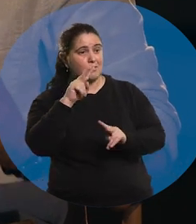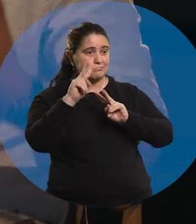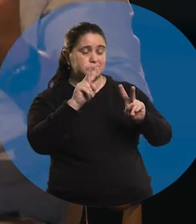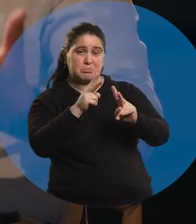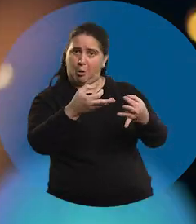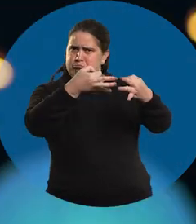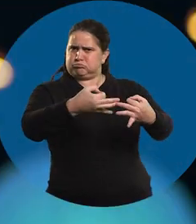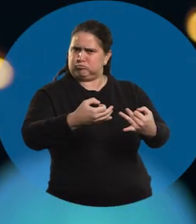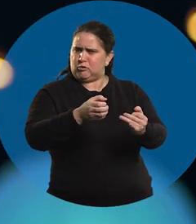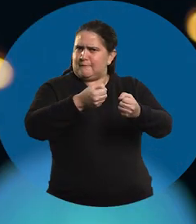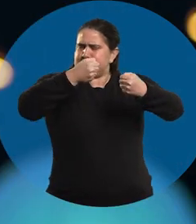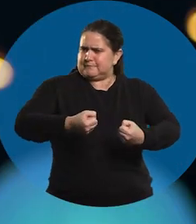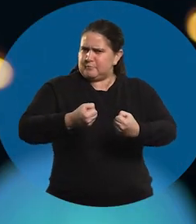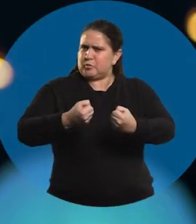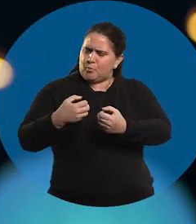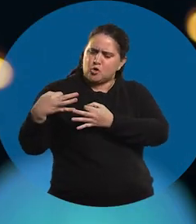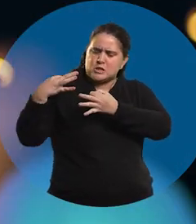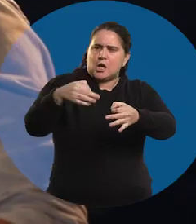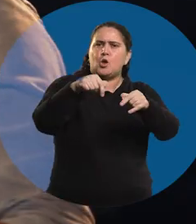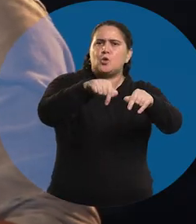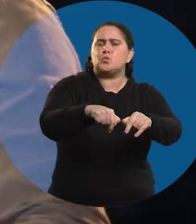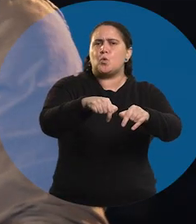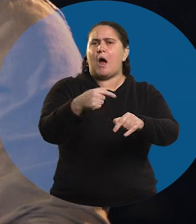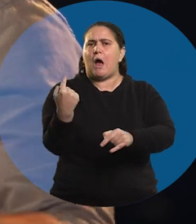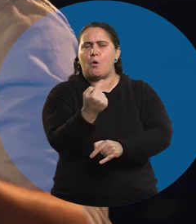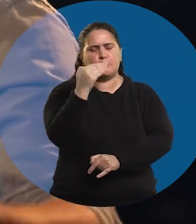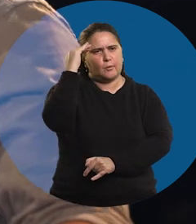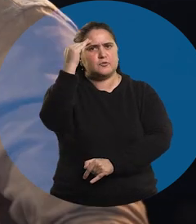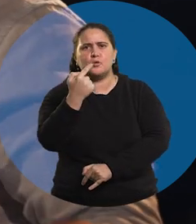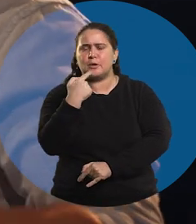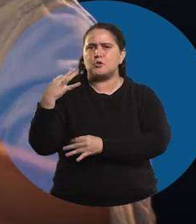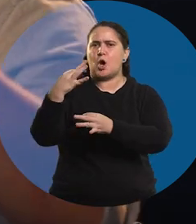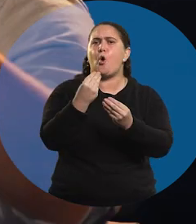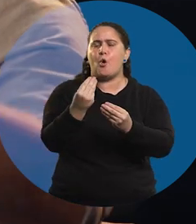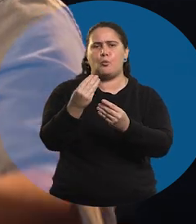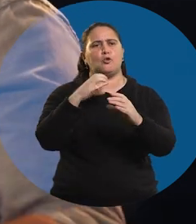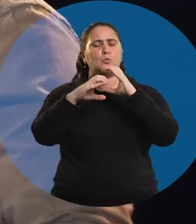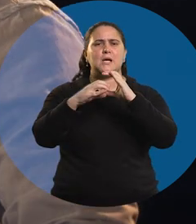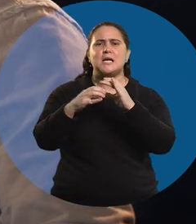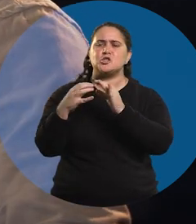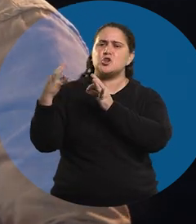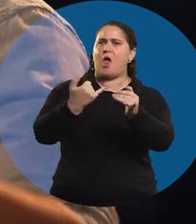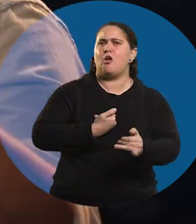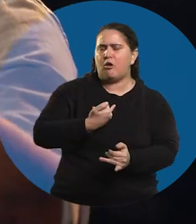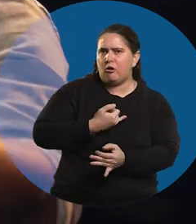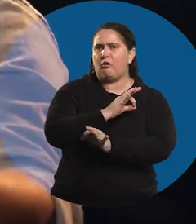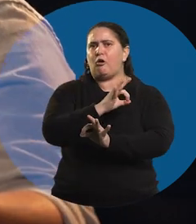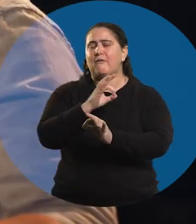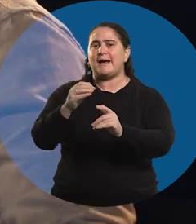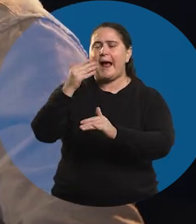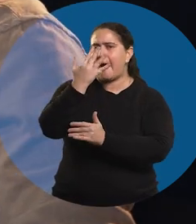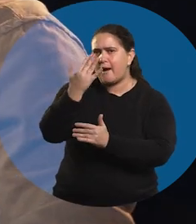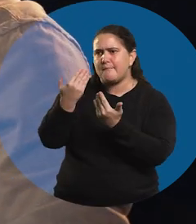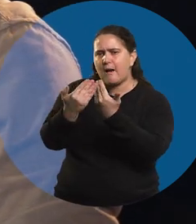te ve consolidado. ¿Cómo es ir llegando a esos lugares? ¿Cómo llegaste a ser docente? ¿Cómo llegaste a la comunicación? ¿Cómo llegaste